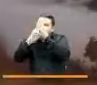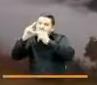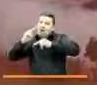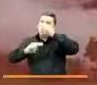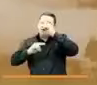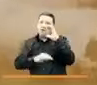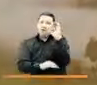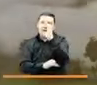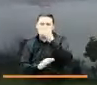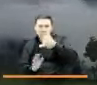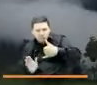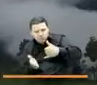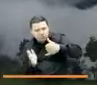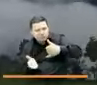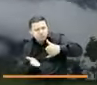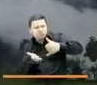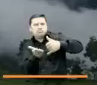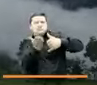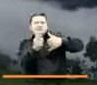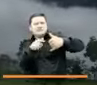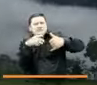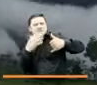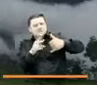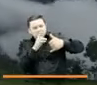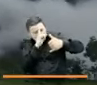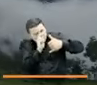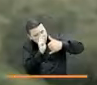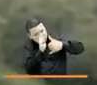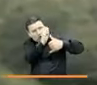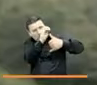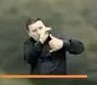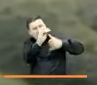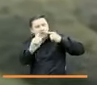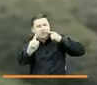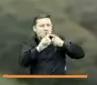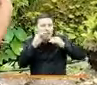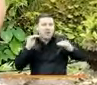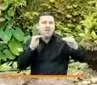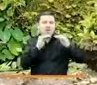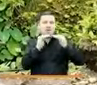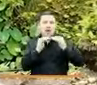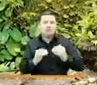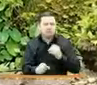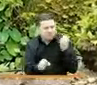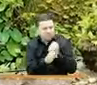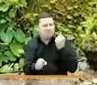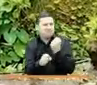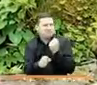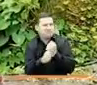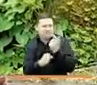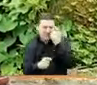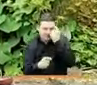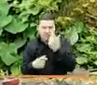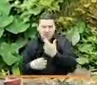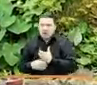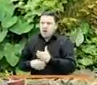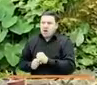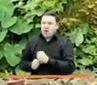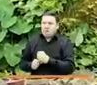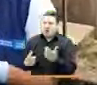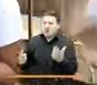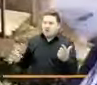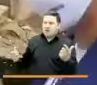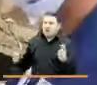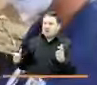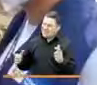Este país que tiene como premisa y norte alcanzar la equidad. Trabajamos para reducir el hambre, las carencias básicas